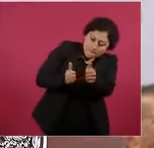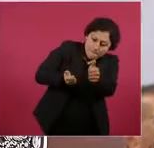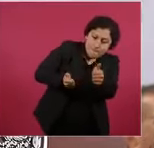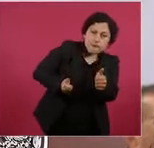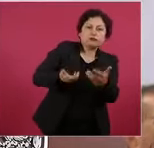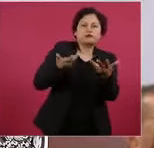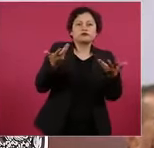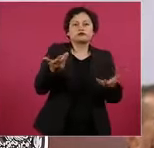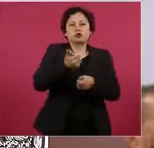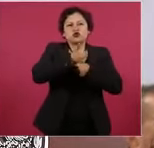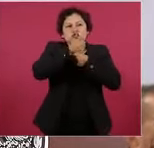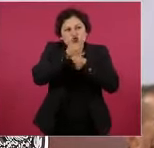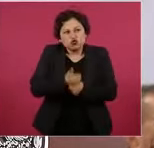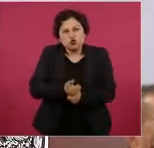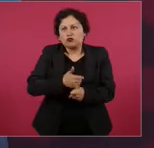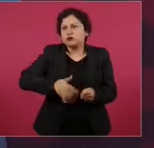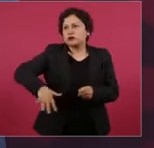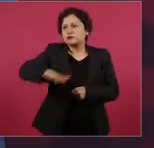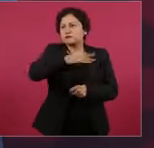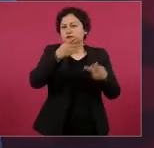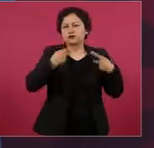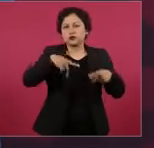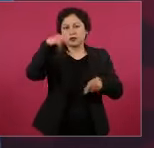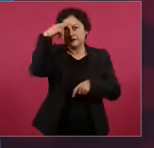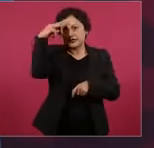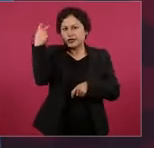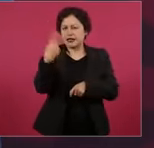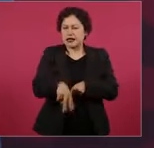mexicanos, la corrupción.